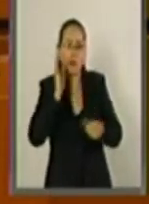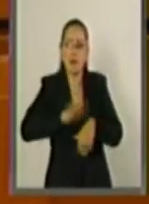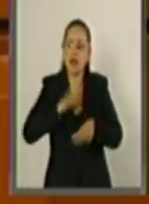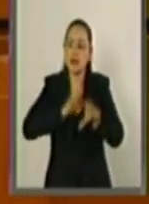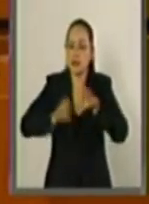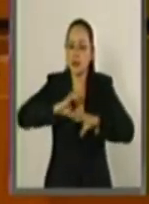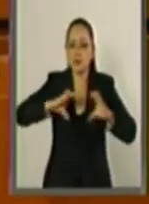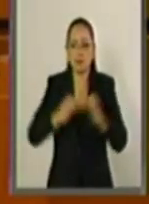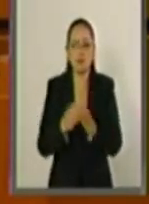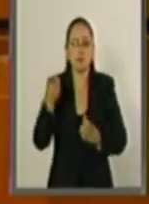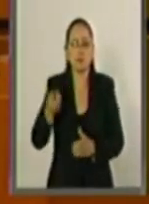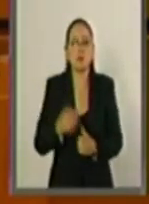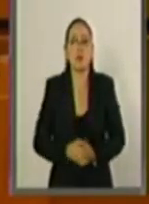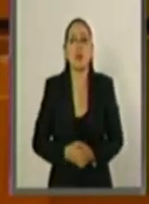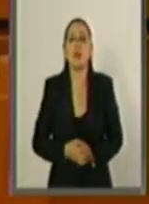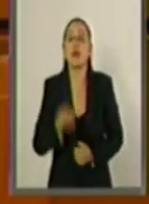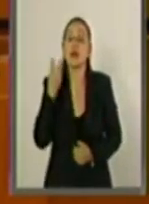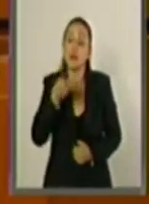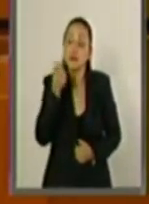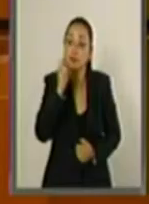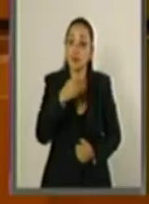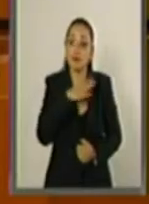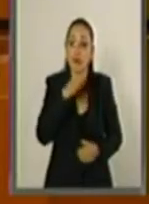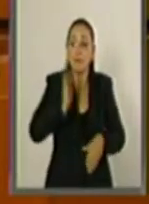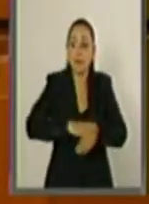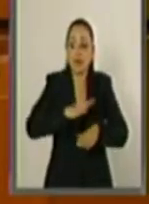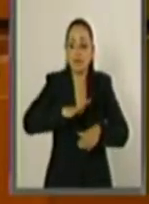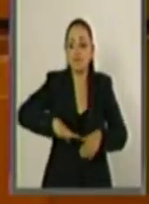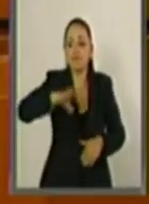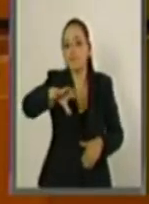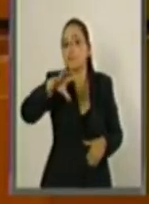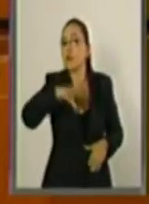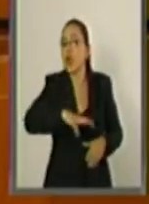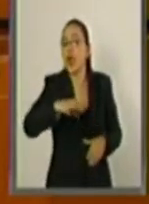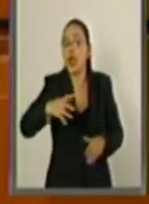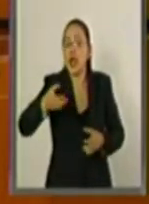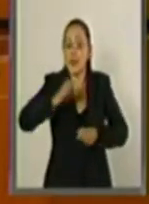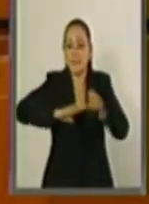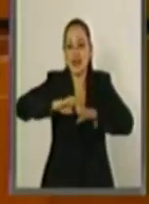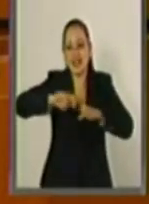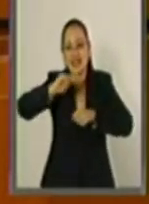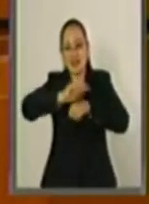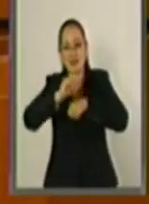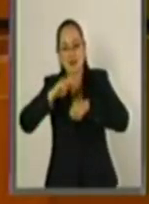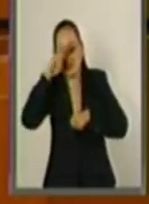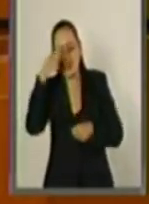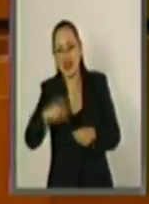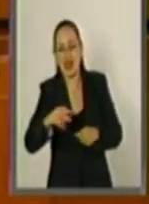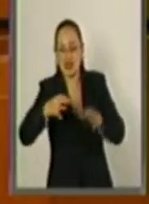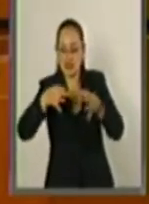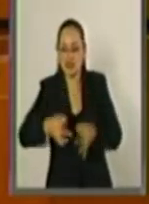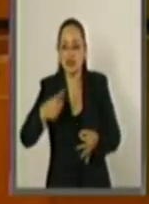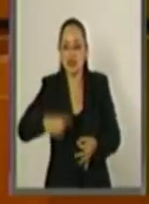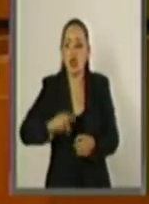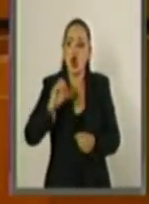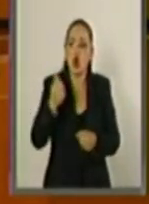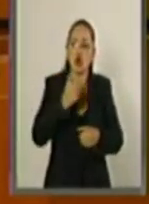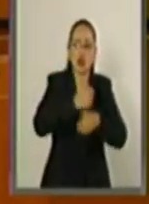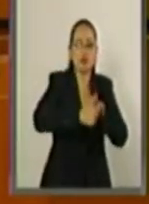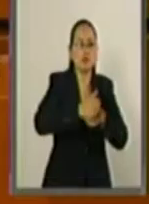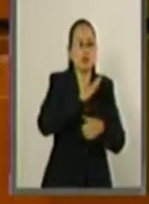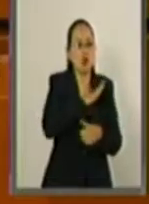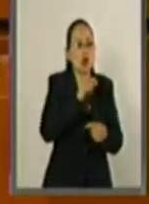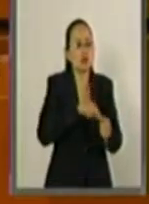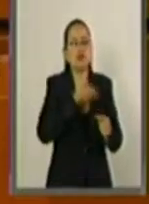instrumento amplía los espacios de participación de las aerolíneas nacionales, puesto que cualquier aerolínea podrá